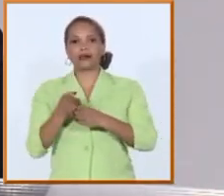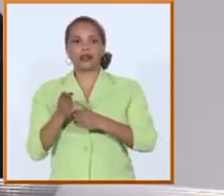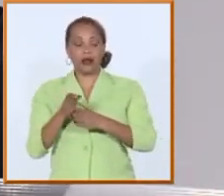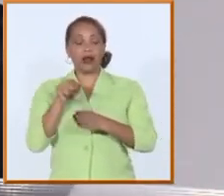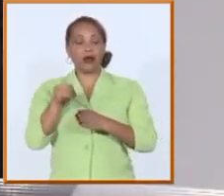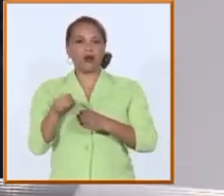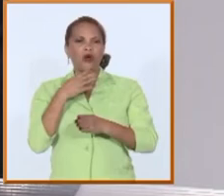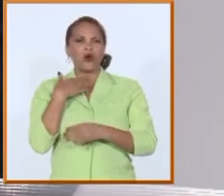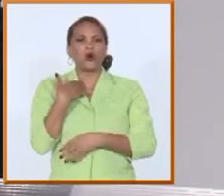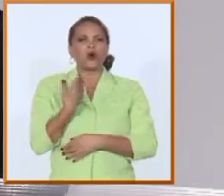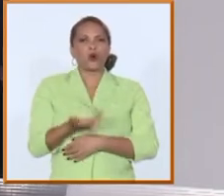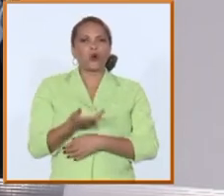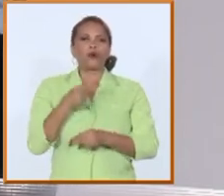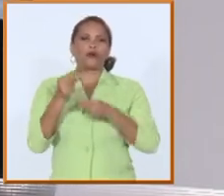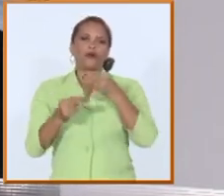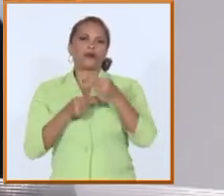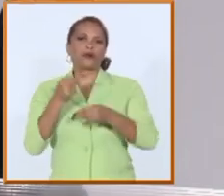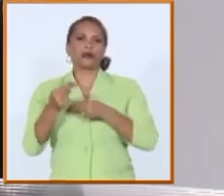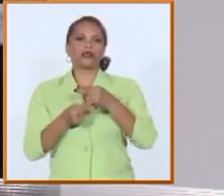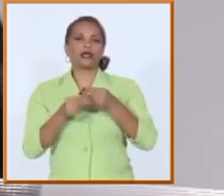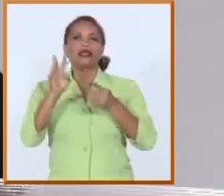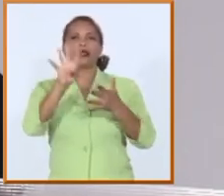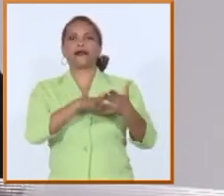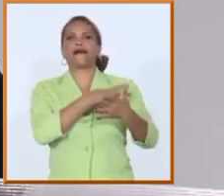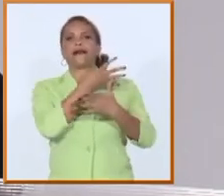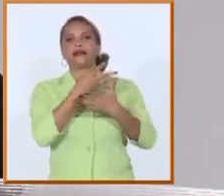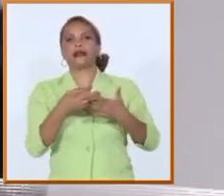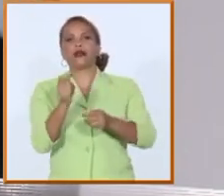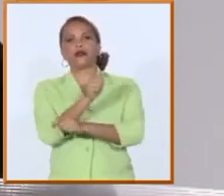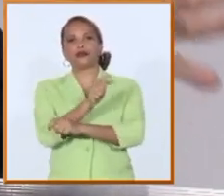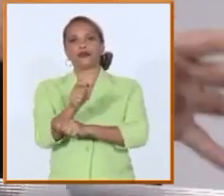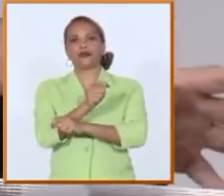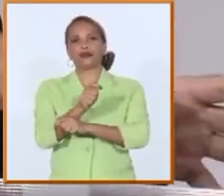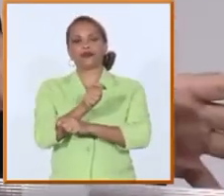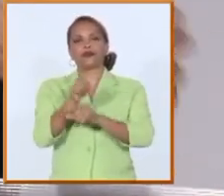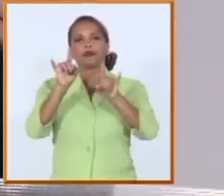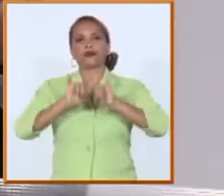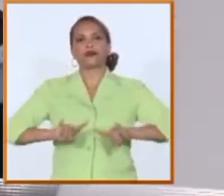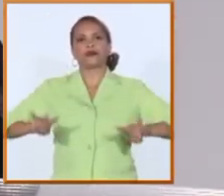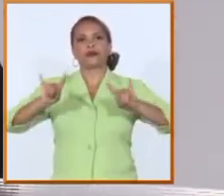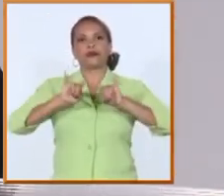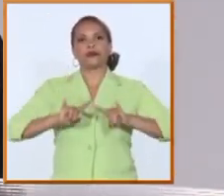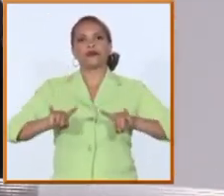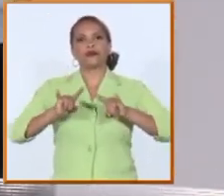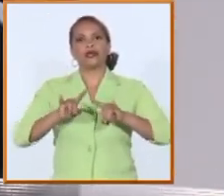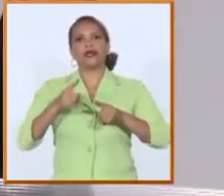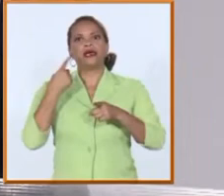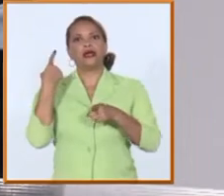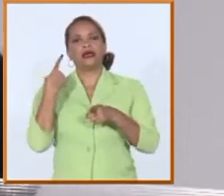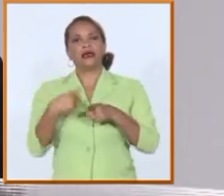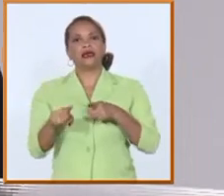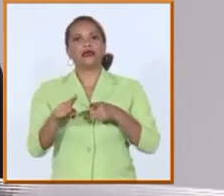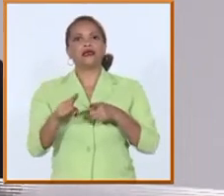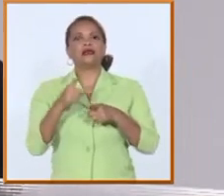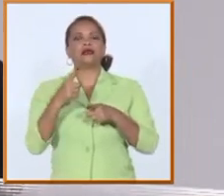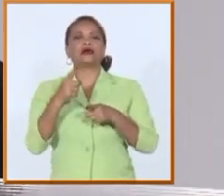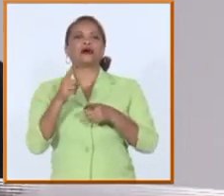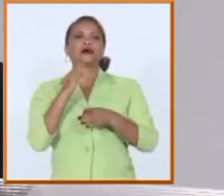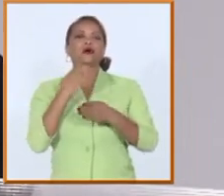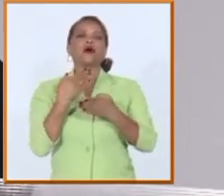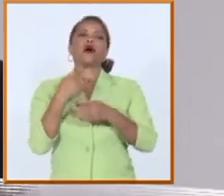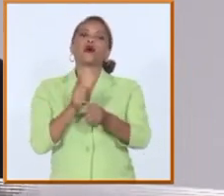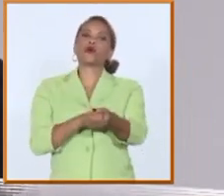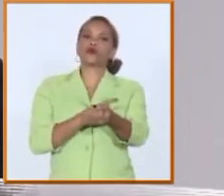vamos a adoptar el calendario docente para la educación superior en el retorno al calendario tradicional